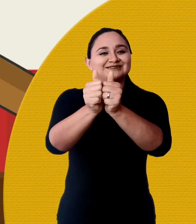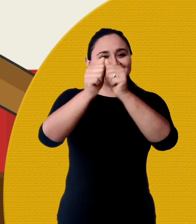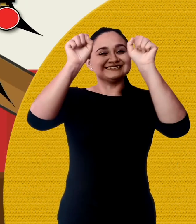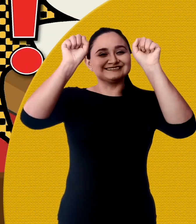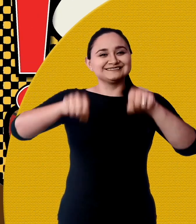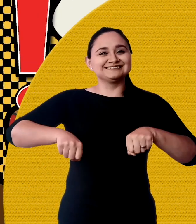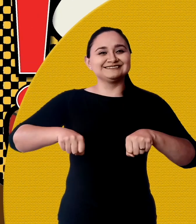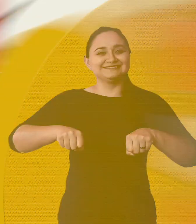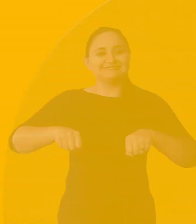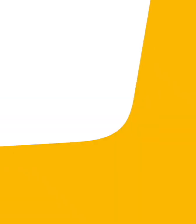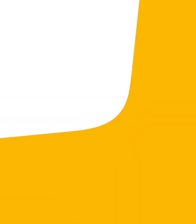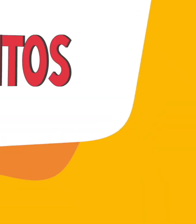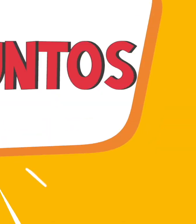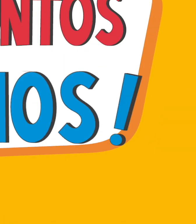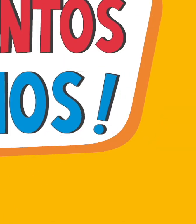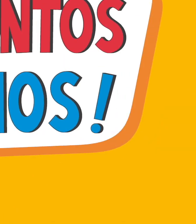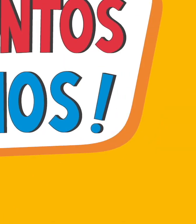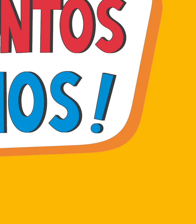juntos sí podemos!